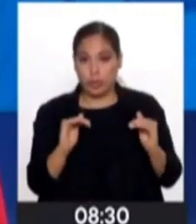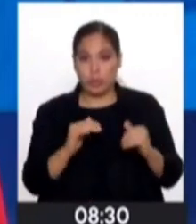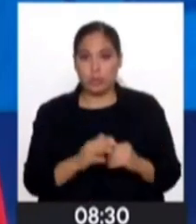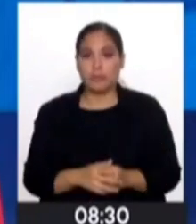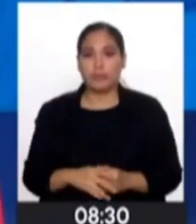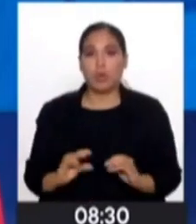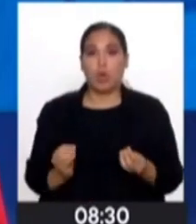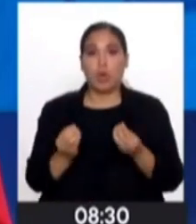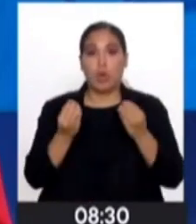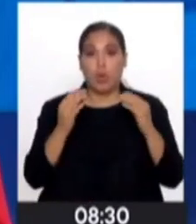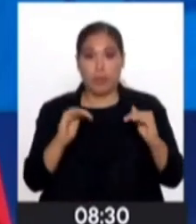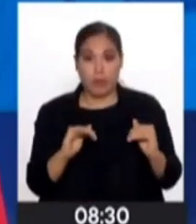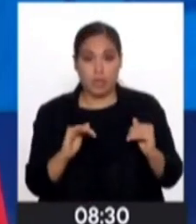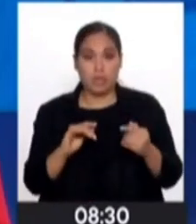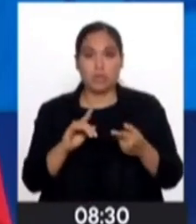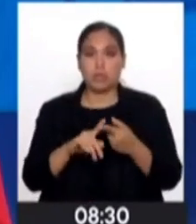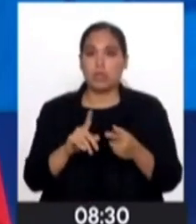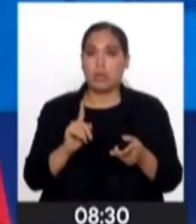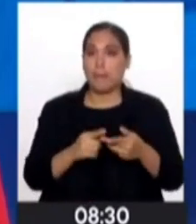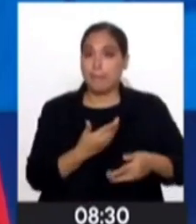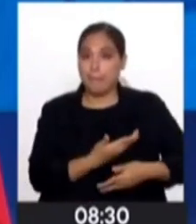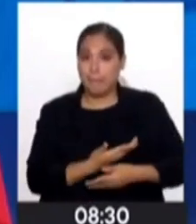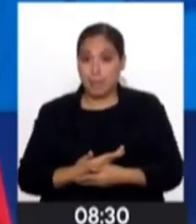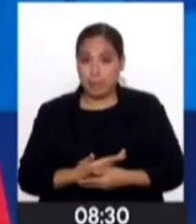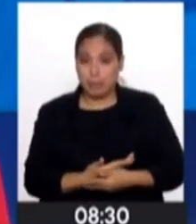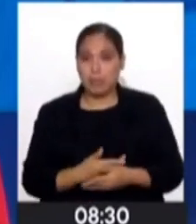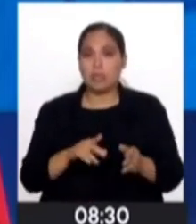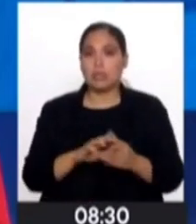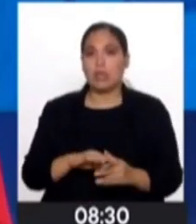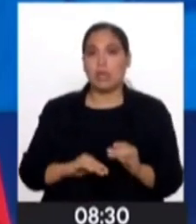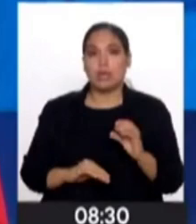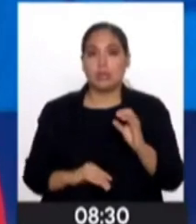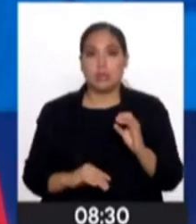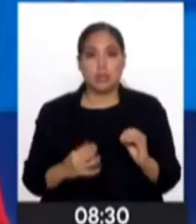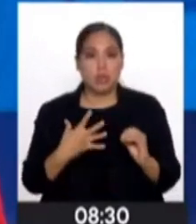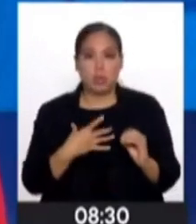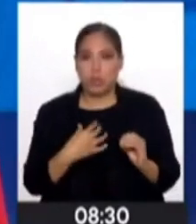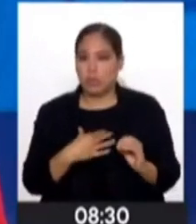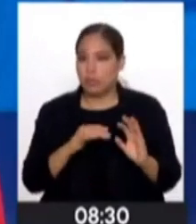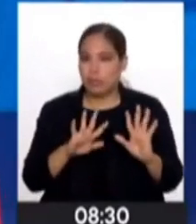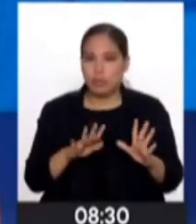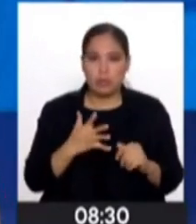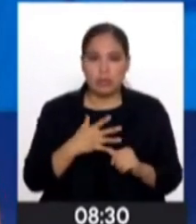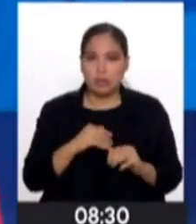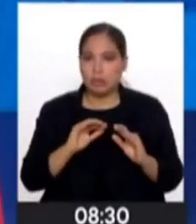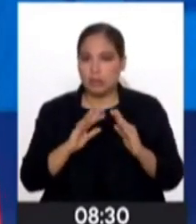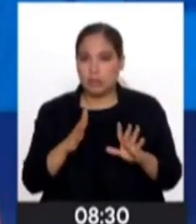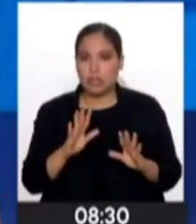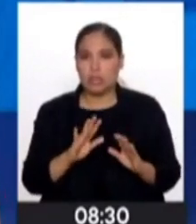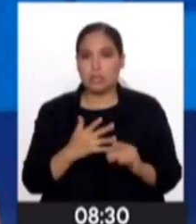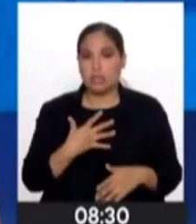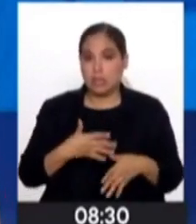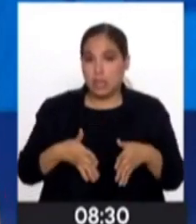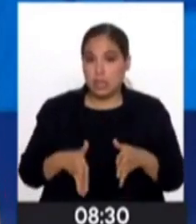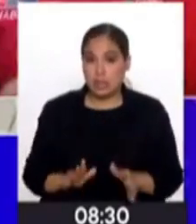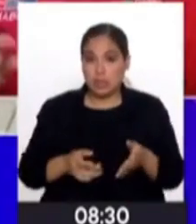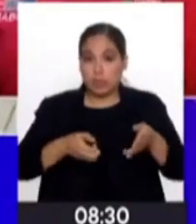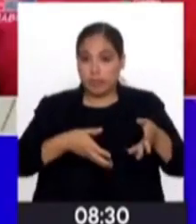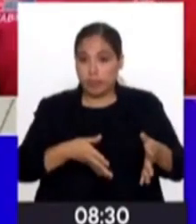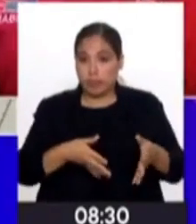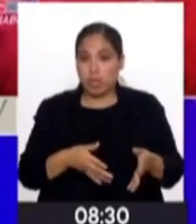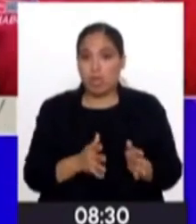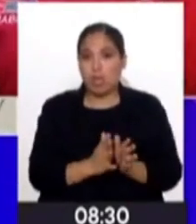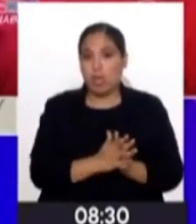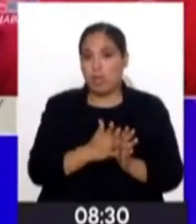niños, bebés, desde cero, 10 días, 15 días, que vemos todos los días, que los dejan abandonados,